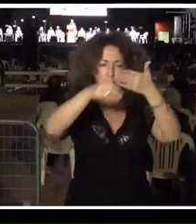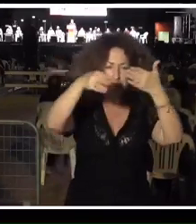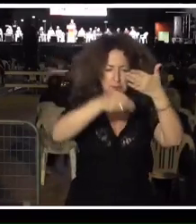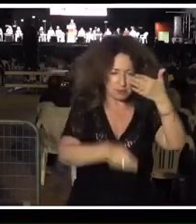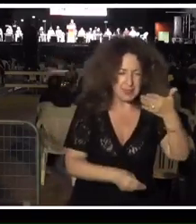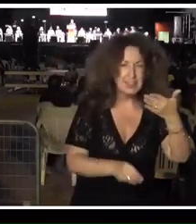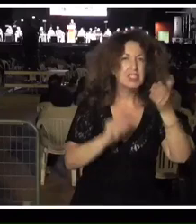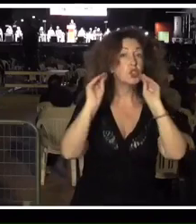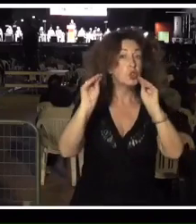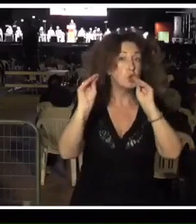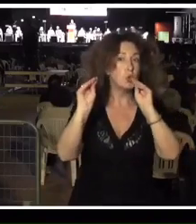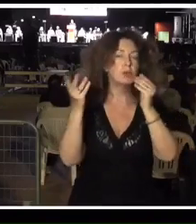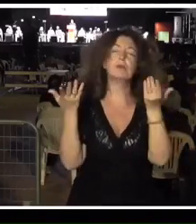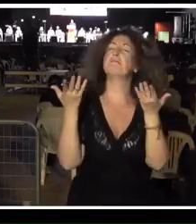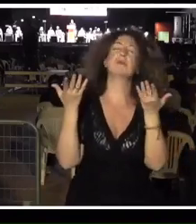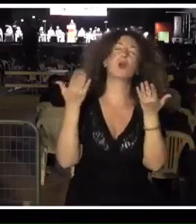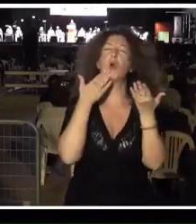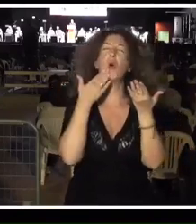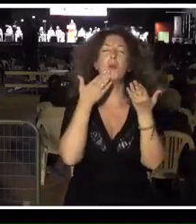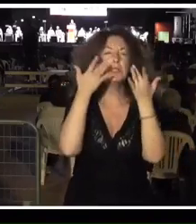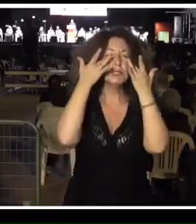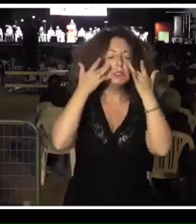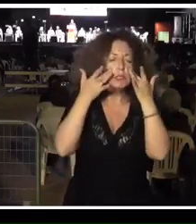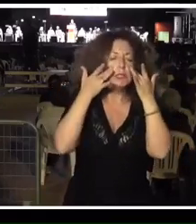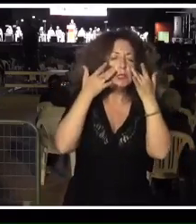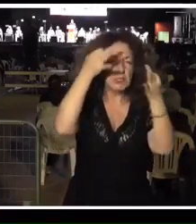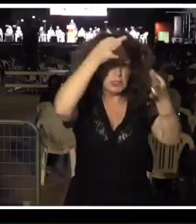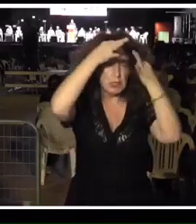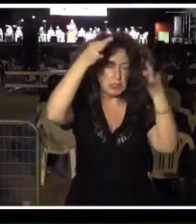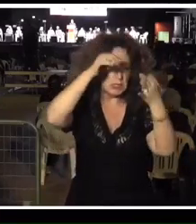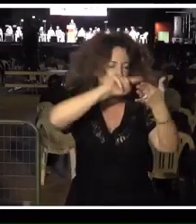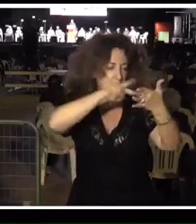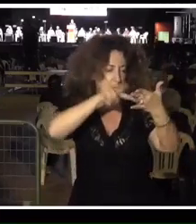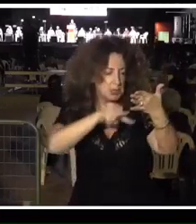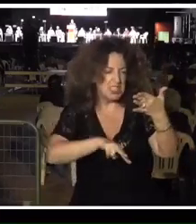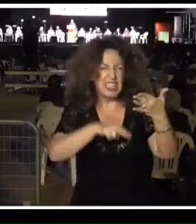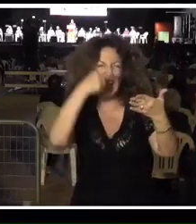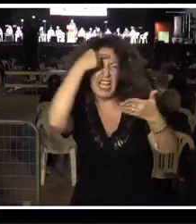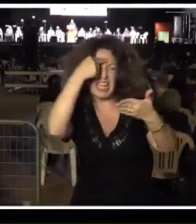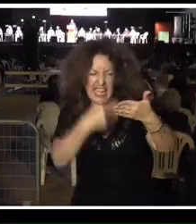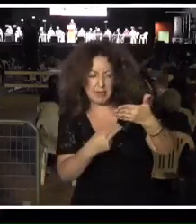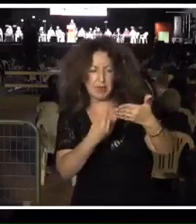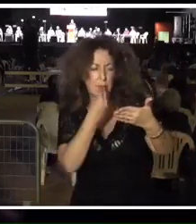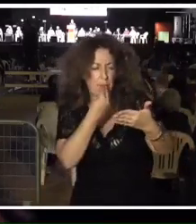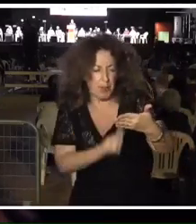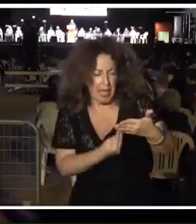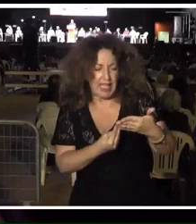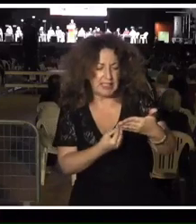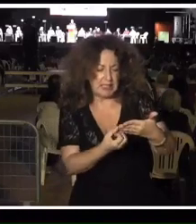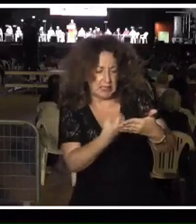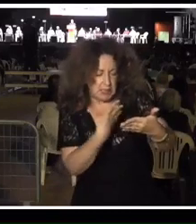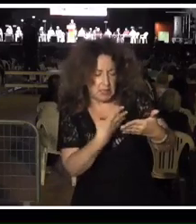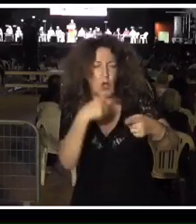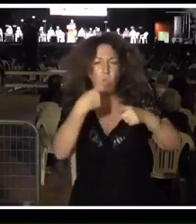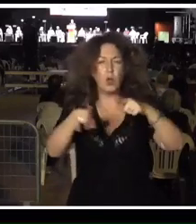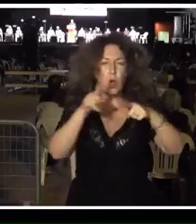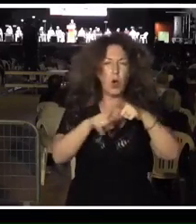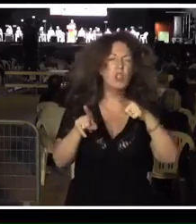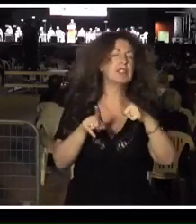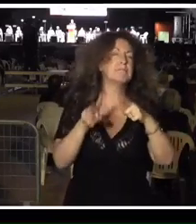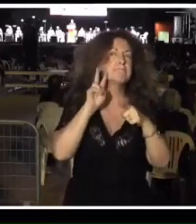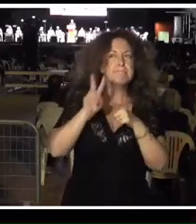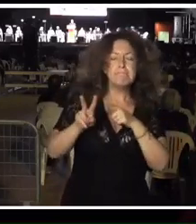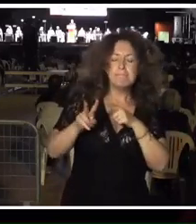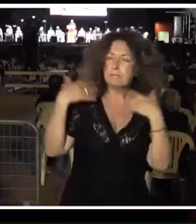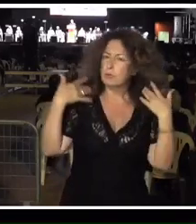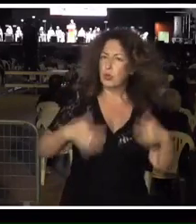con una pulcritud y con un respeto por saber la influencia que iba a tener, que es envidiable.